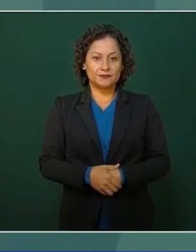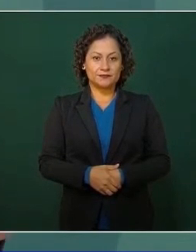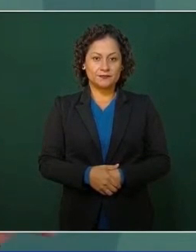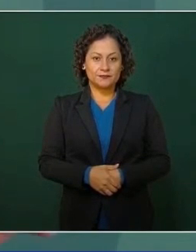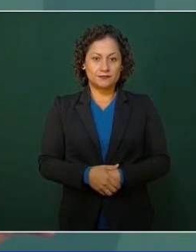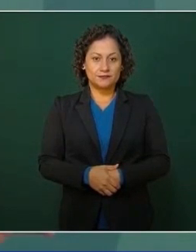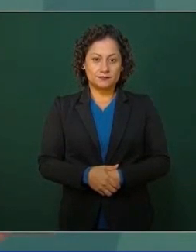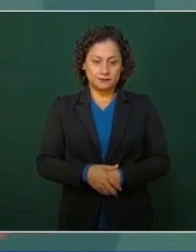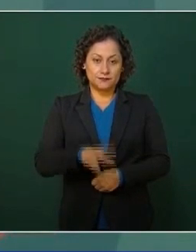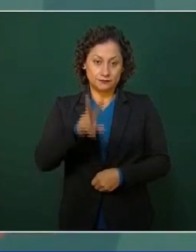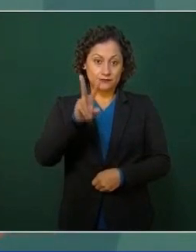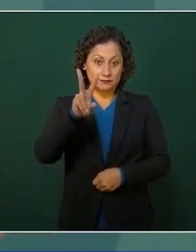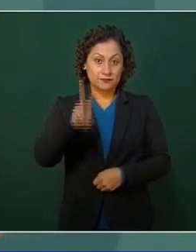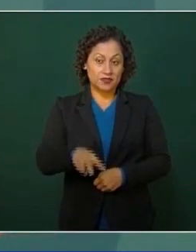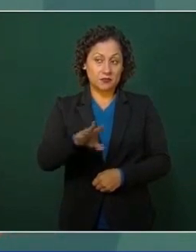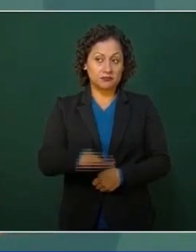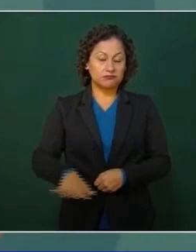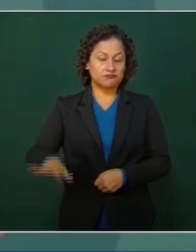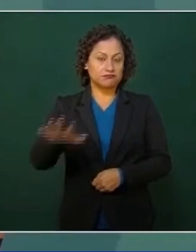venerada.